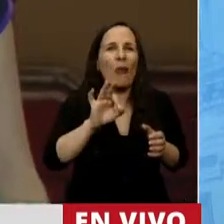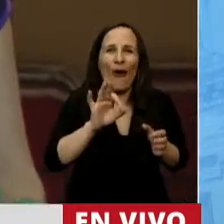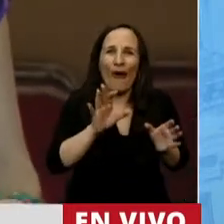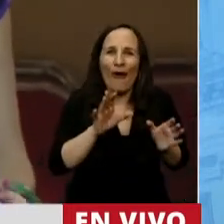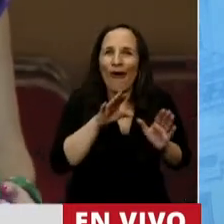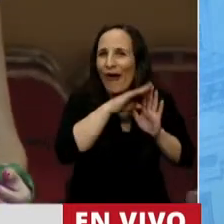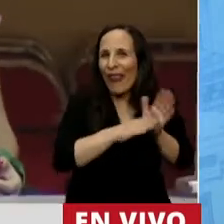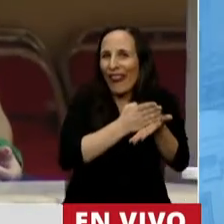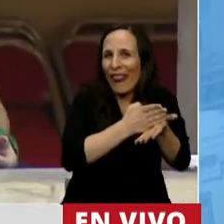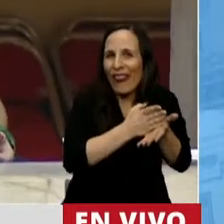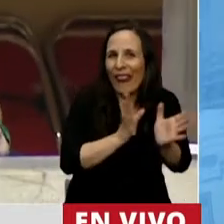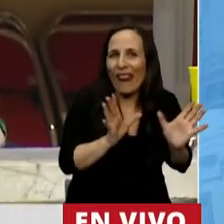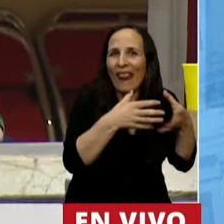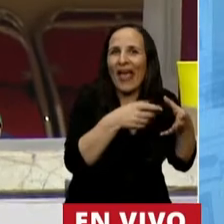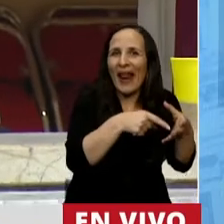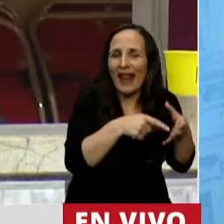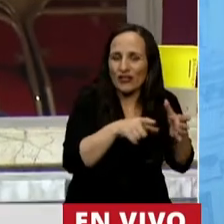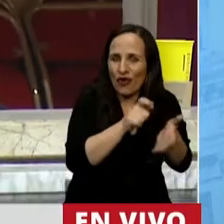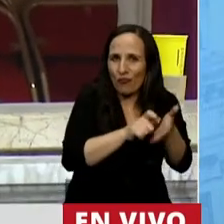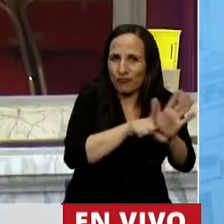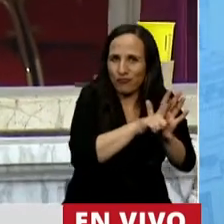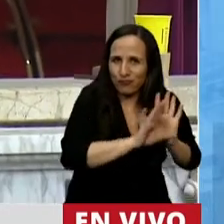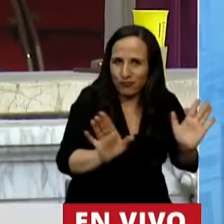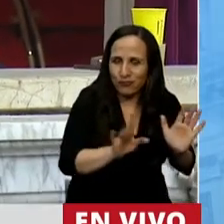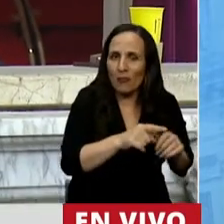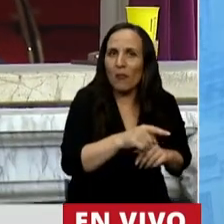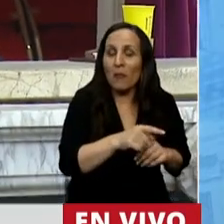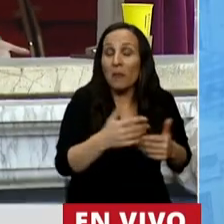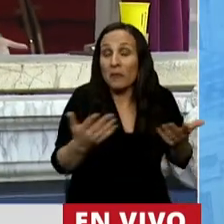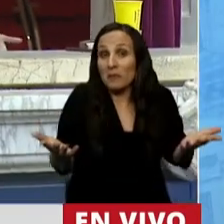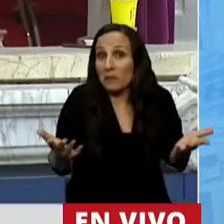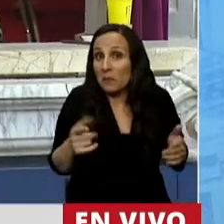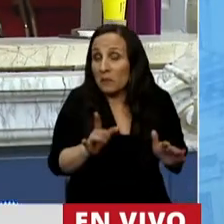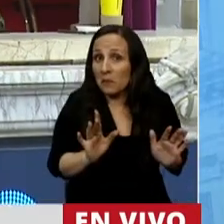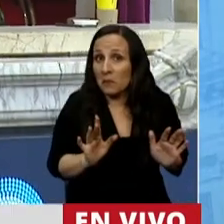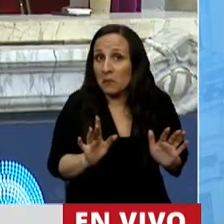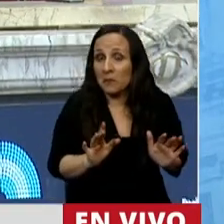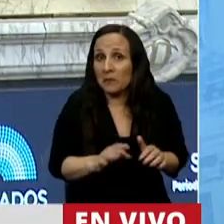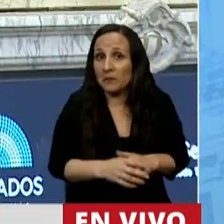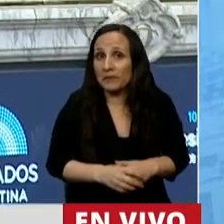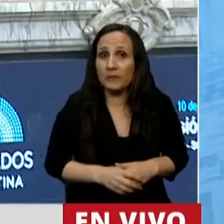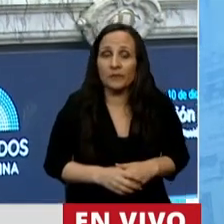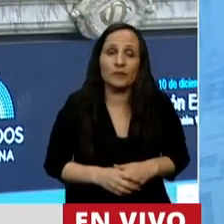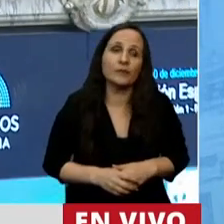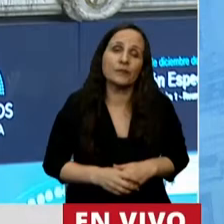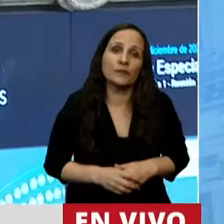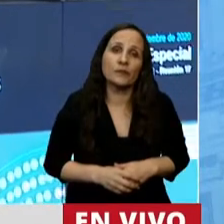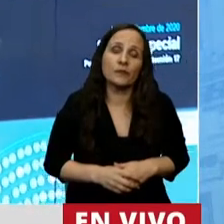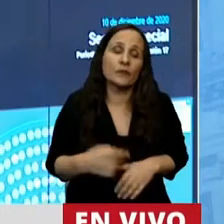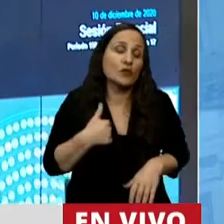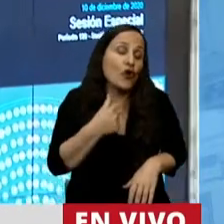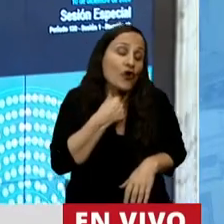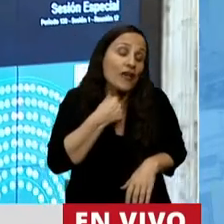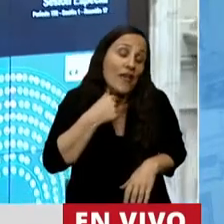legislados. Por lo tanto, quiero